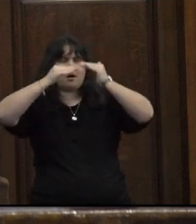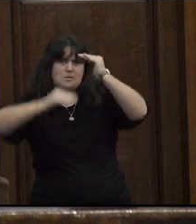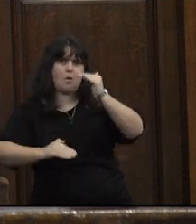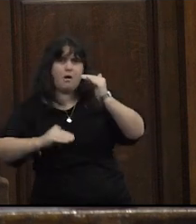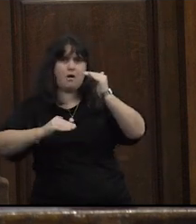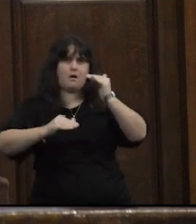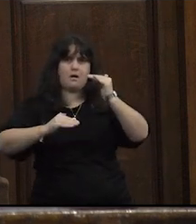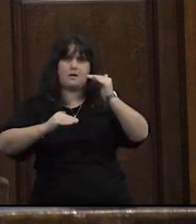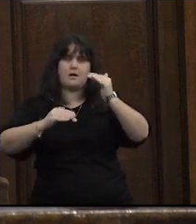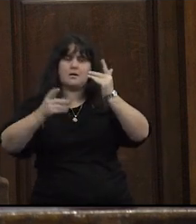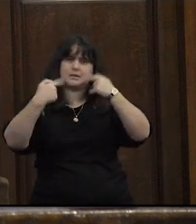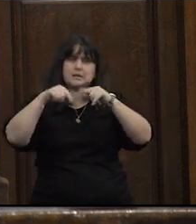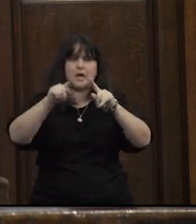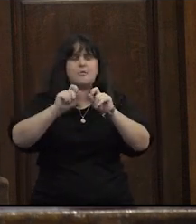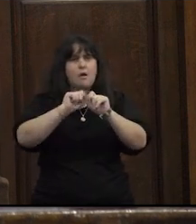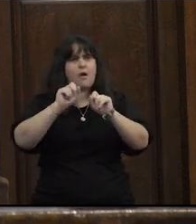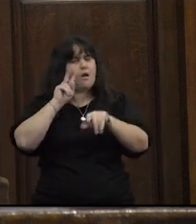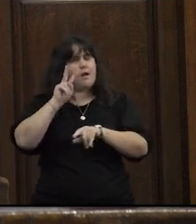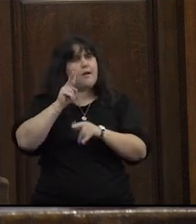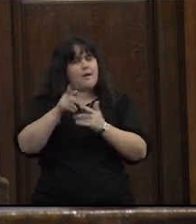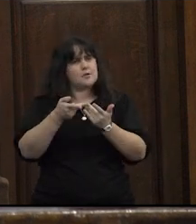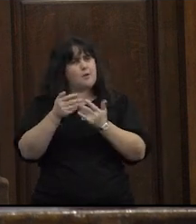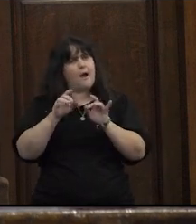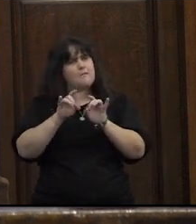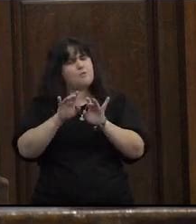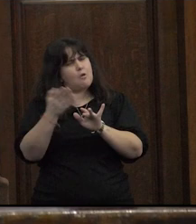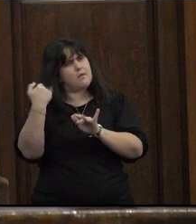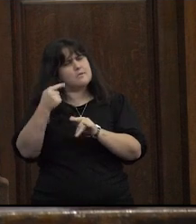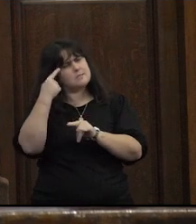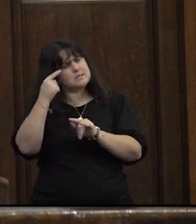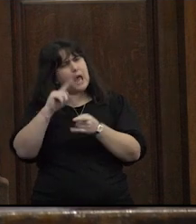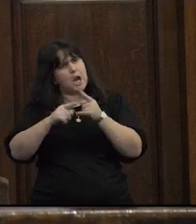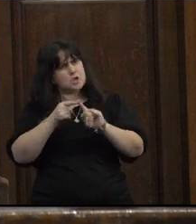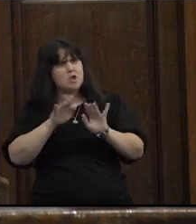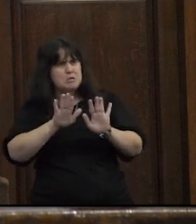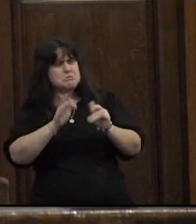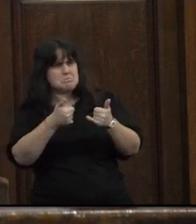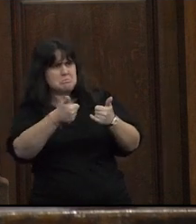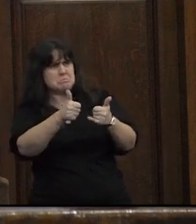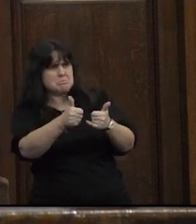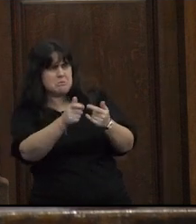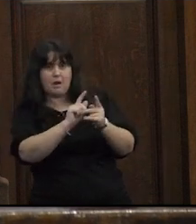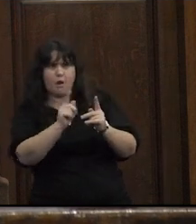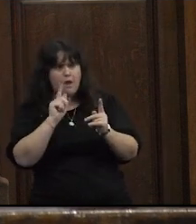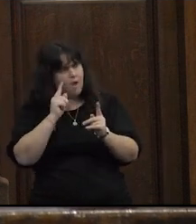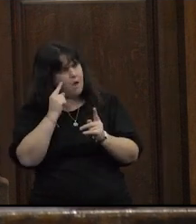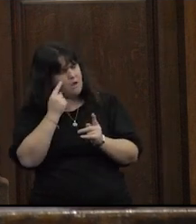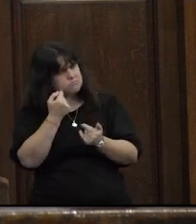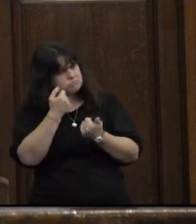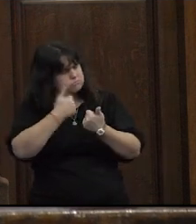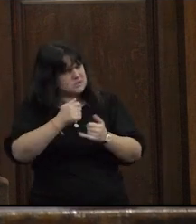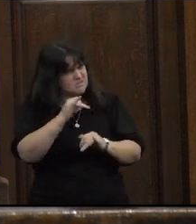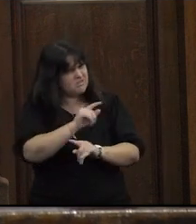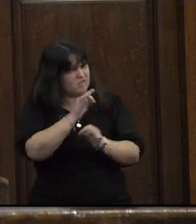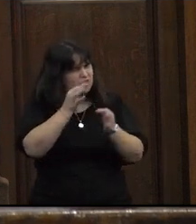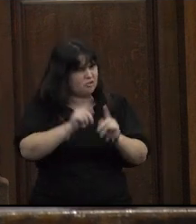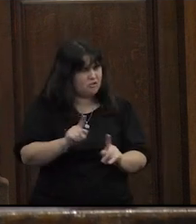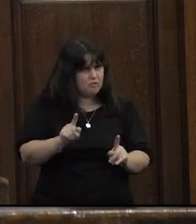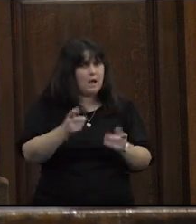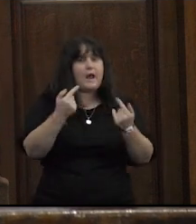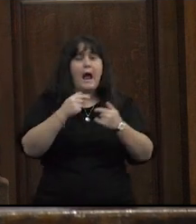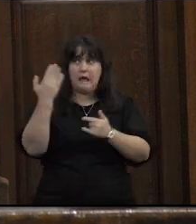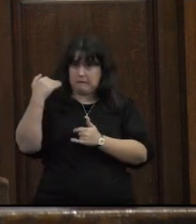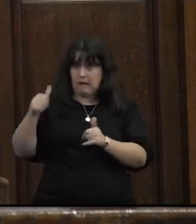desigualdades que ponen en cuestión formas naturalizadas de relación insisto no es que no se viniera haciendo pero